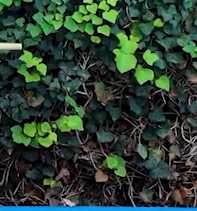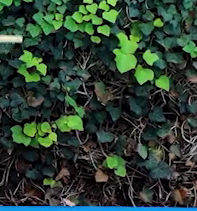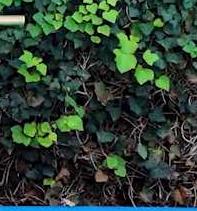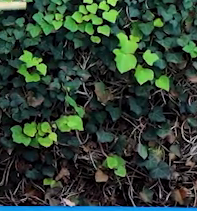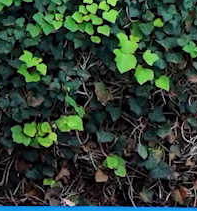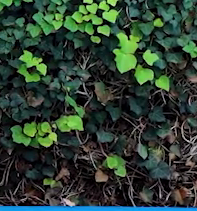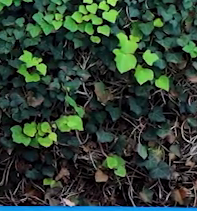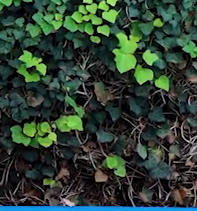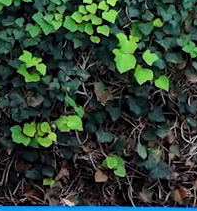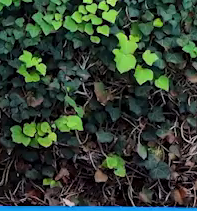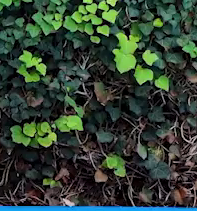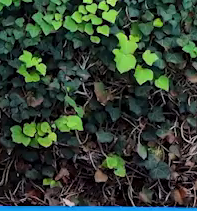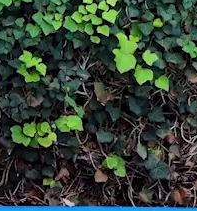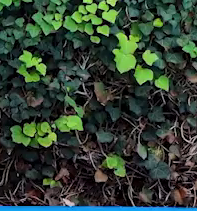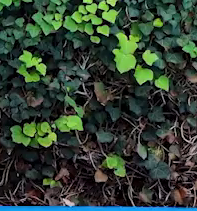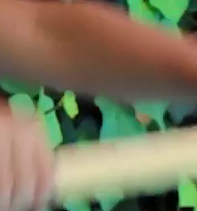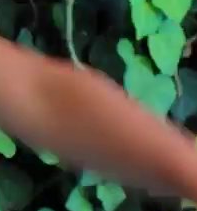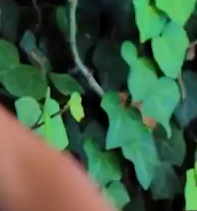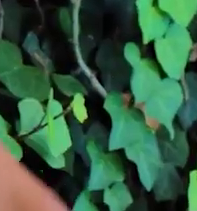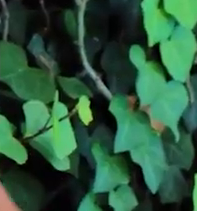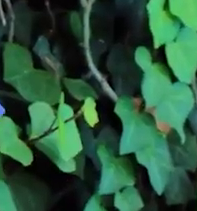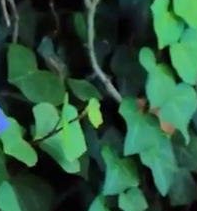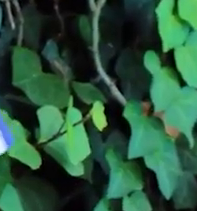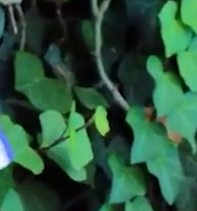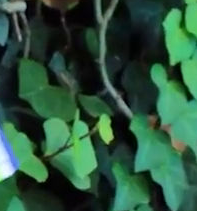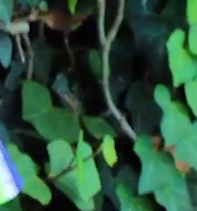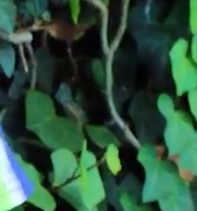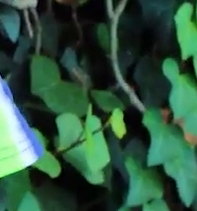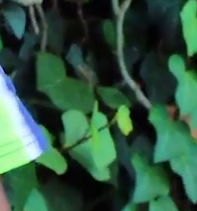Uno. Espalda derecha.